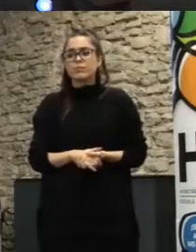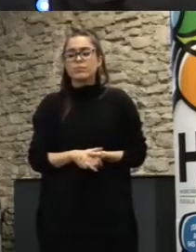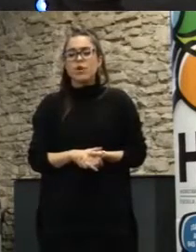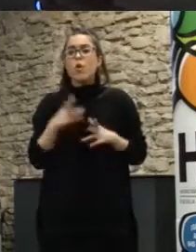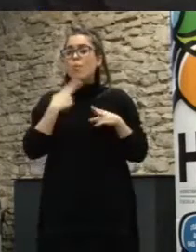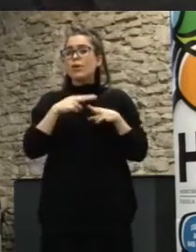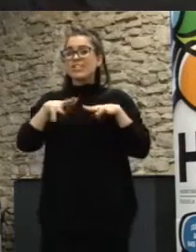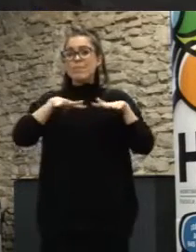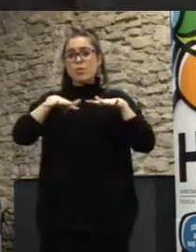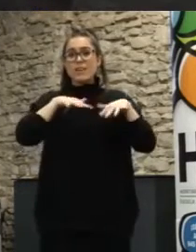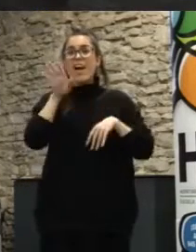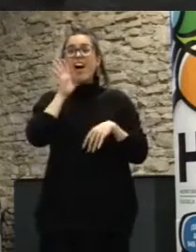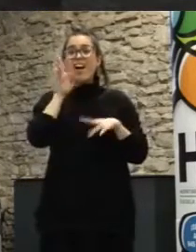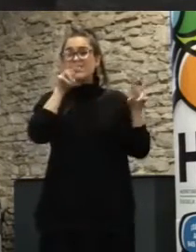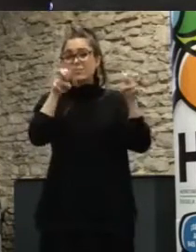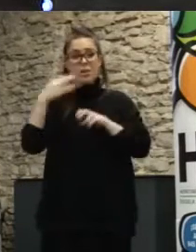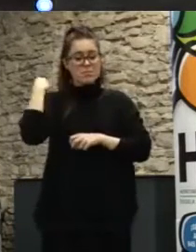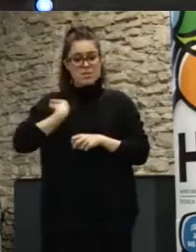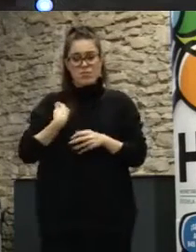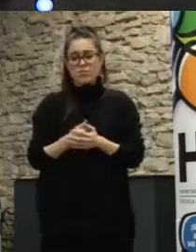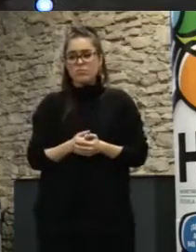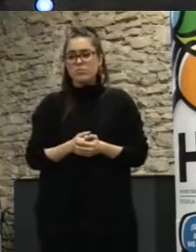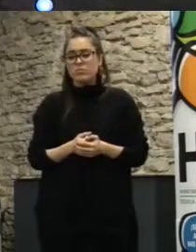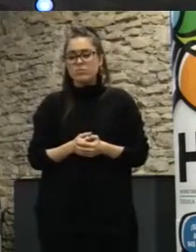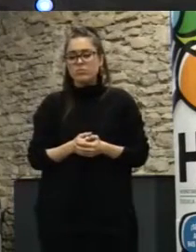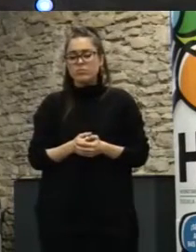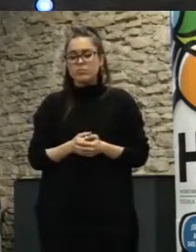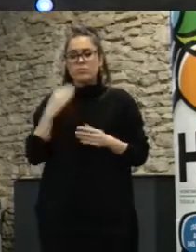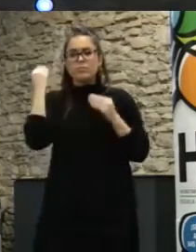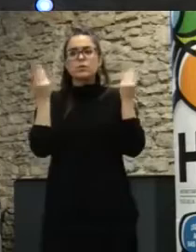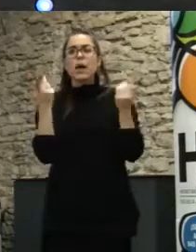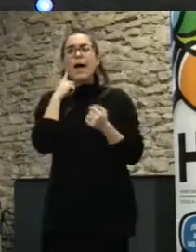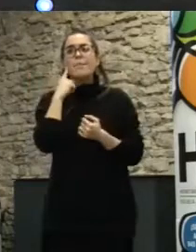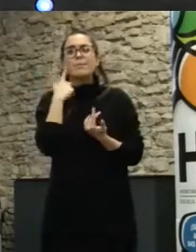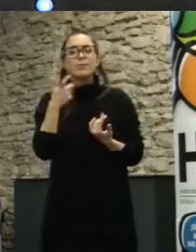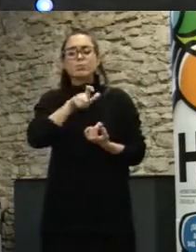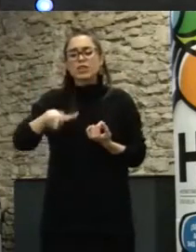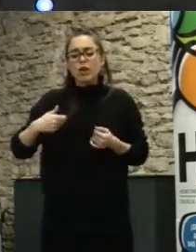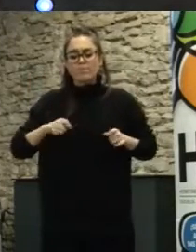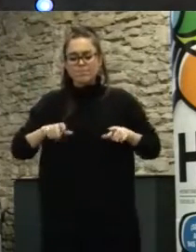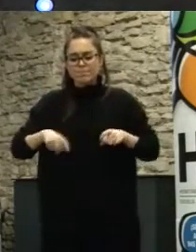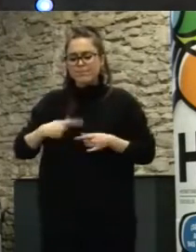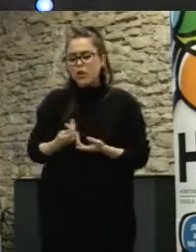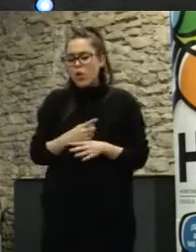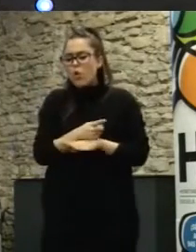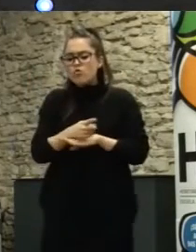hablábamos anteriormente diciendo que rutas utilizan habitualmente de una manera